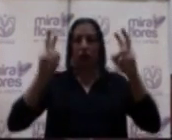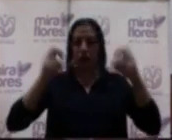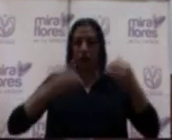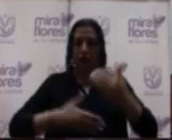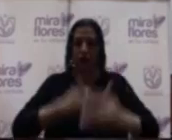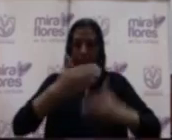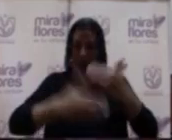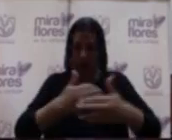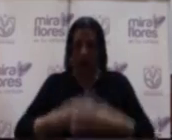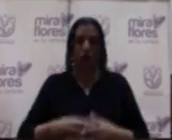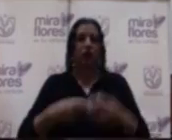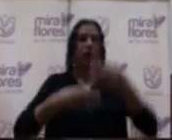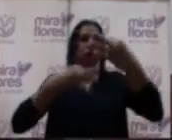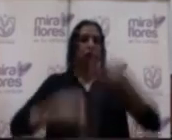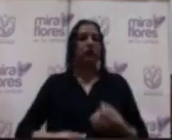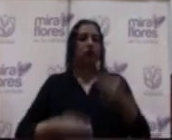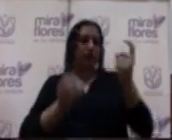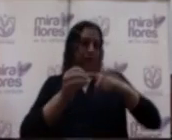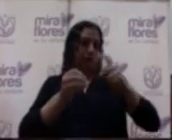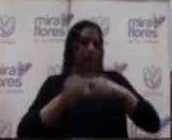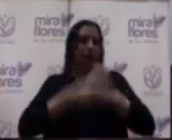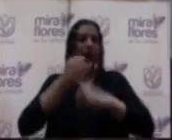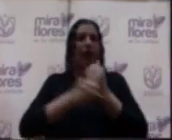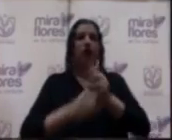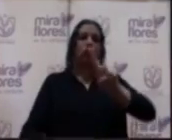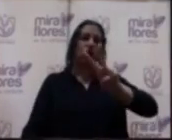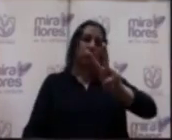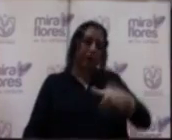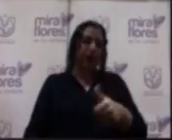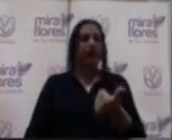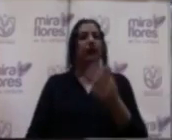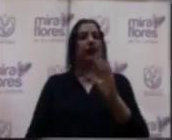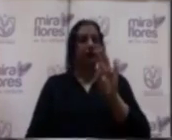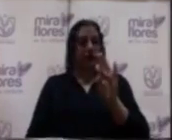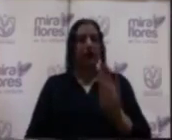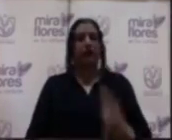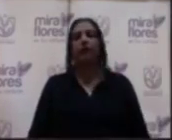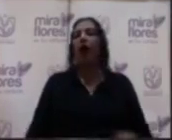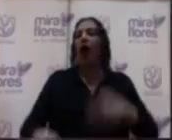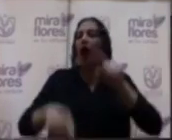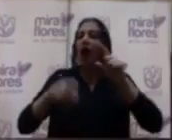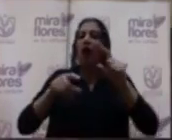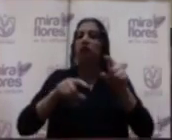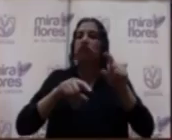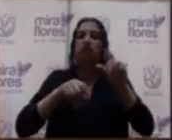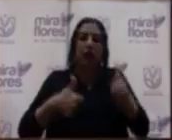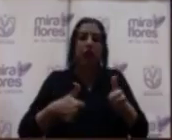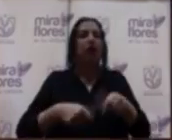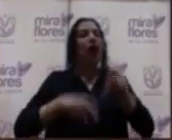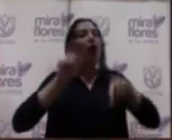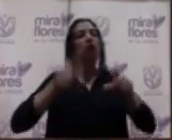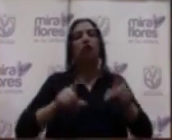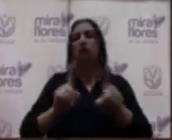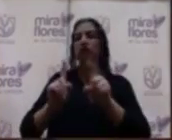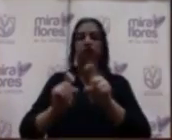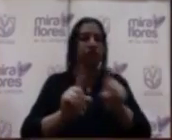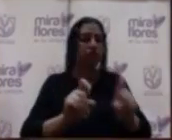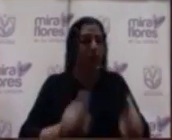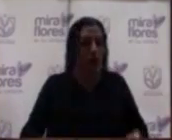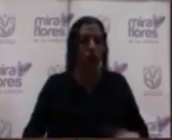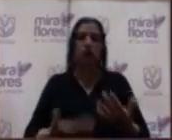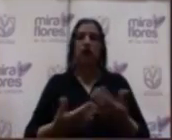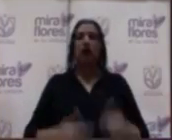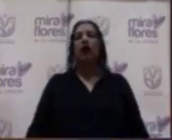del presupuesto participativo para el año 2017. Bien, alguna pregunta, abro a las